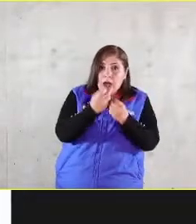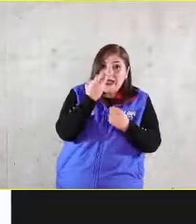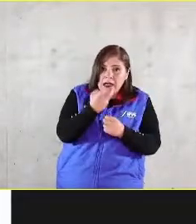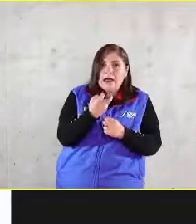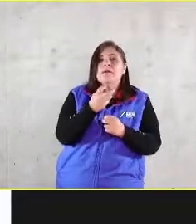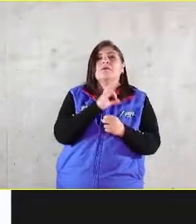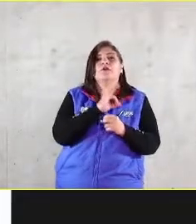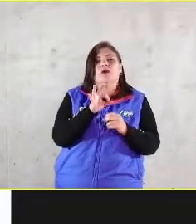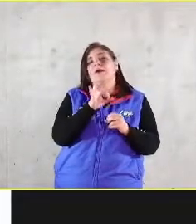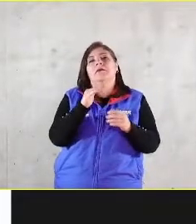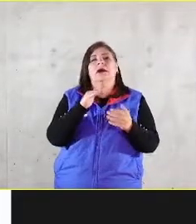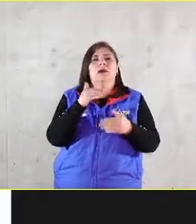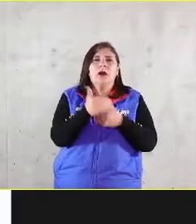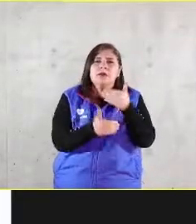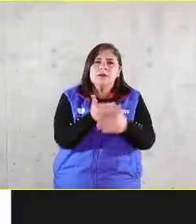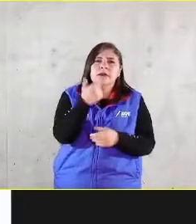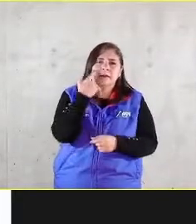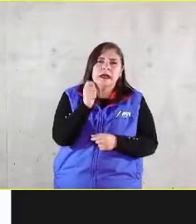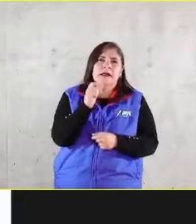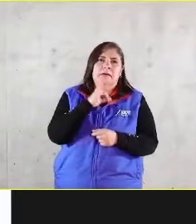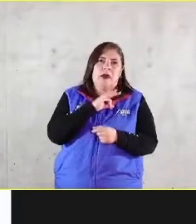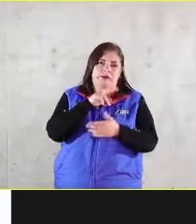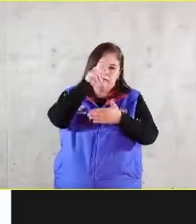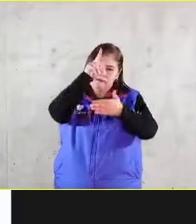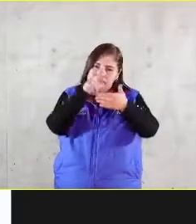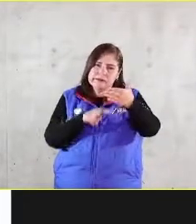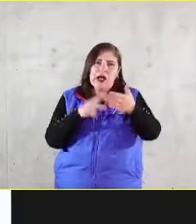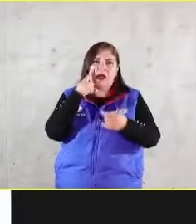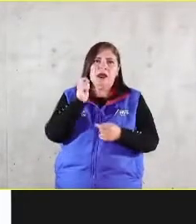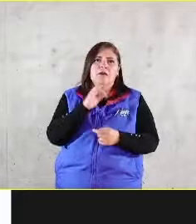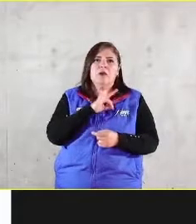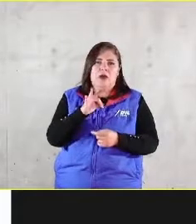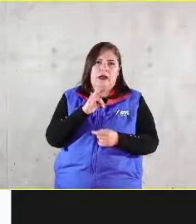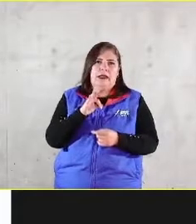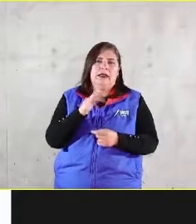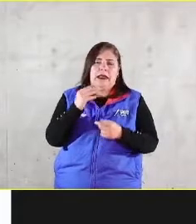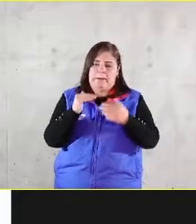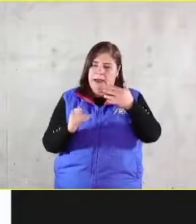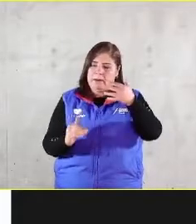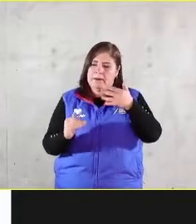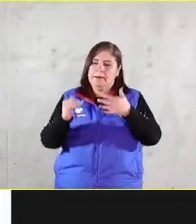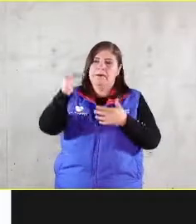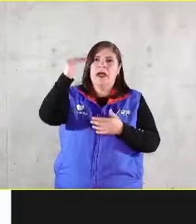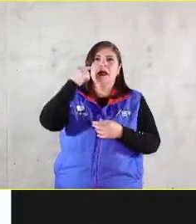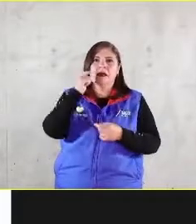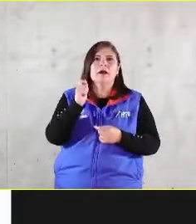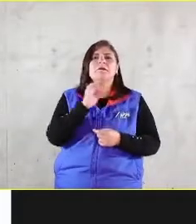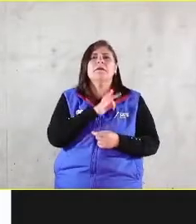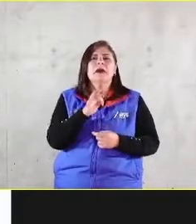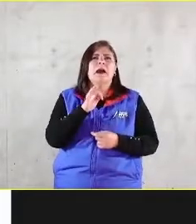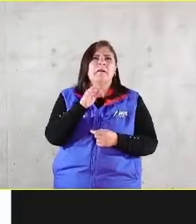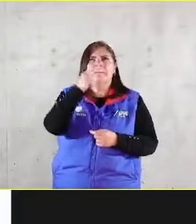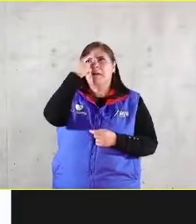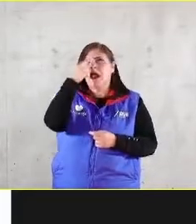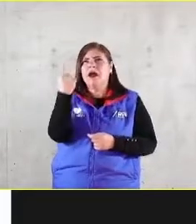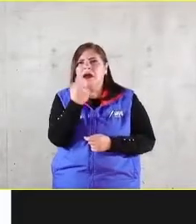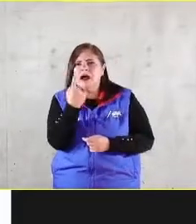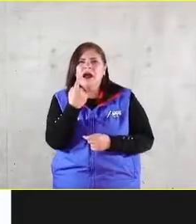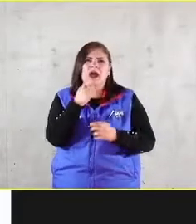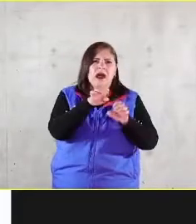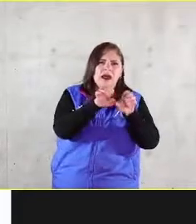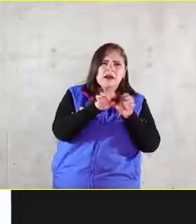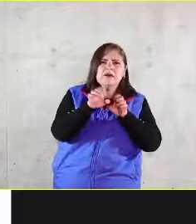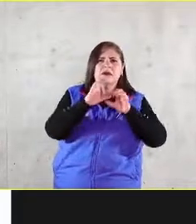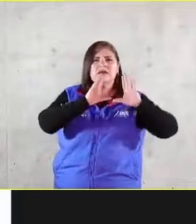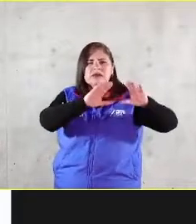procesos clave. Si lo leemos de abajo para arriba se responde a la pregunta para qué, por qué tener un equipo, capacitarlo,